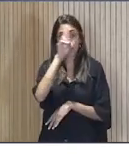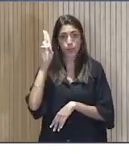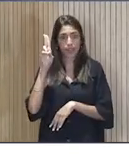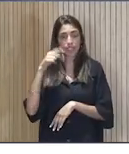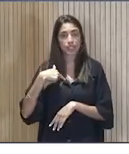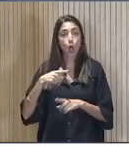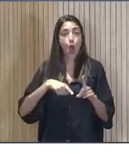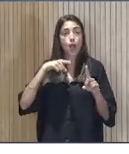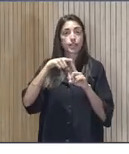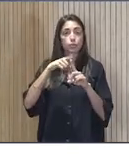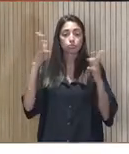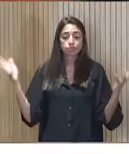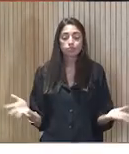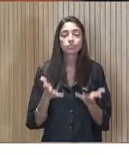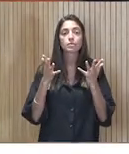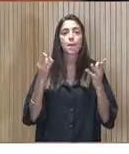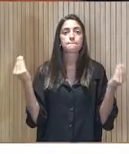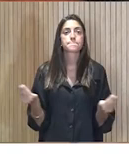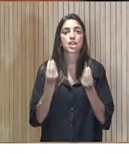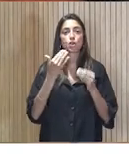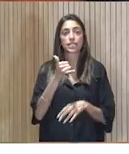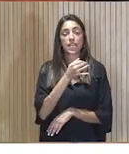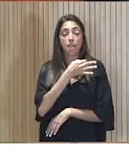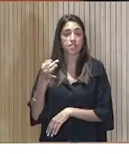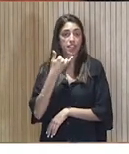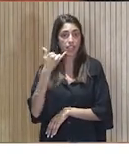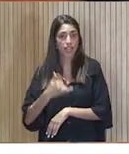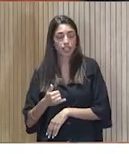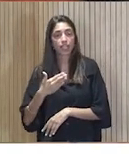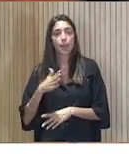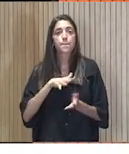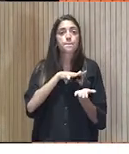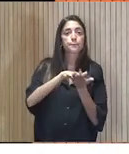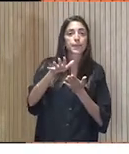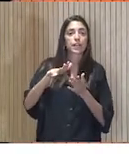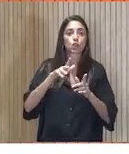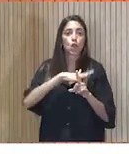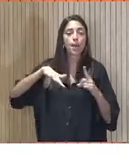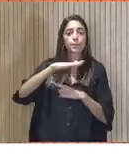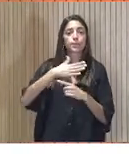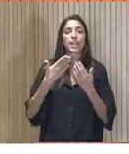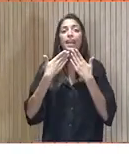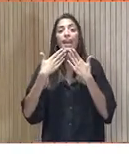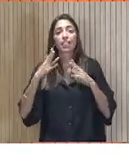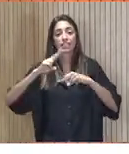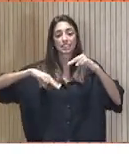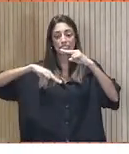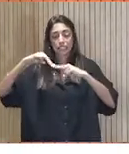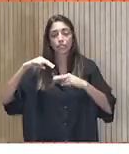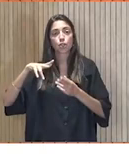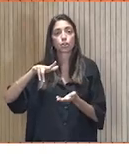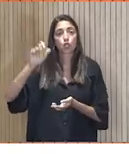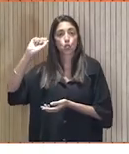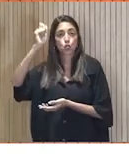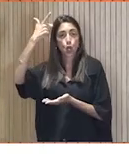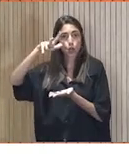fin es impulsar mejoras de eficiencia energética con impacto ambiental a través de la instalación de placas fotovoltaicas, mejora de la